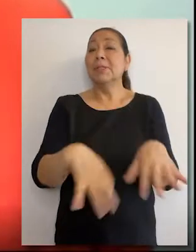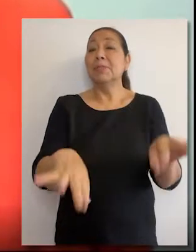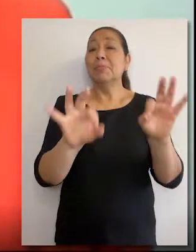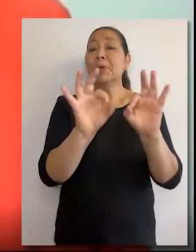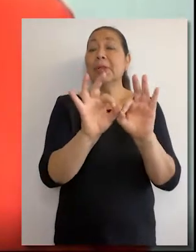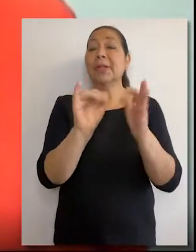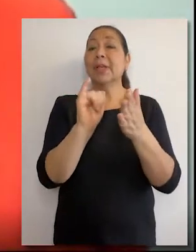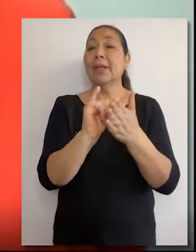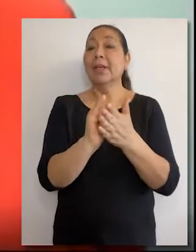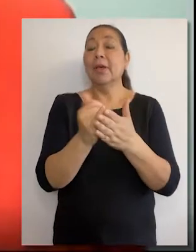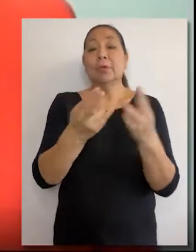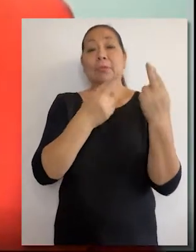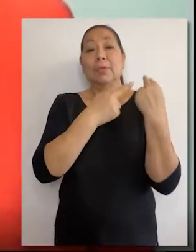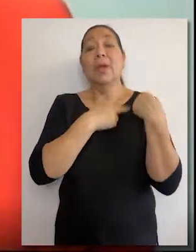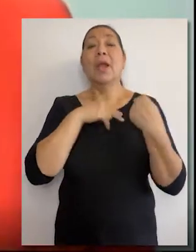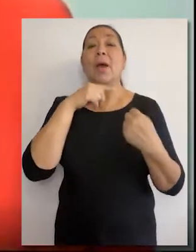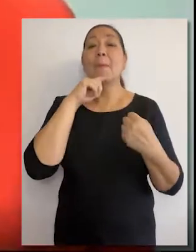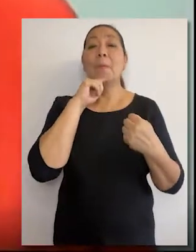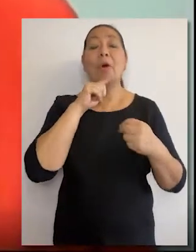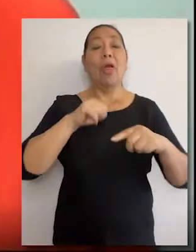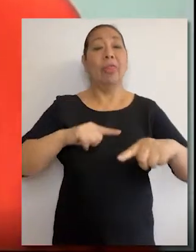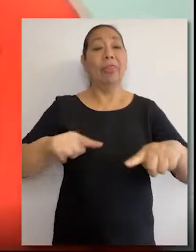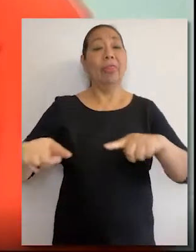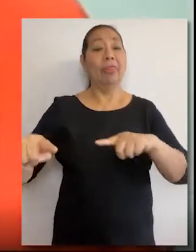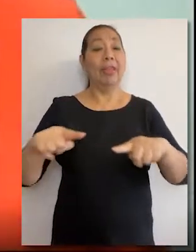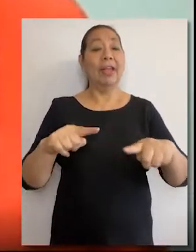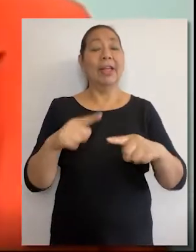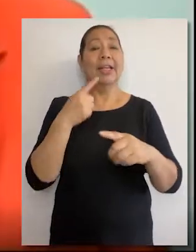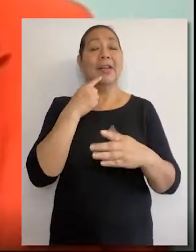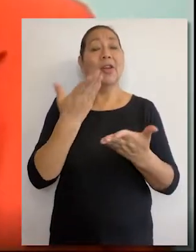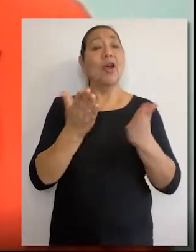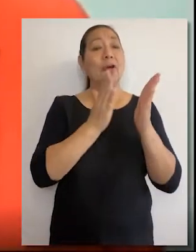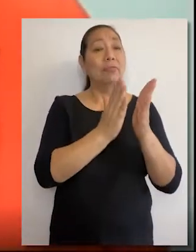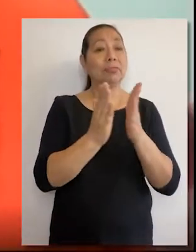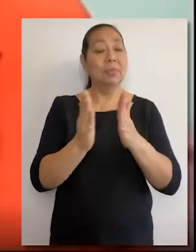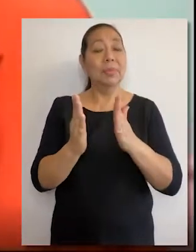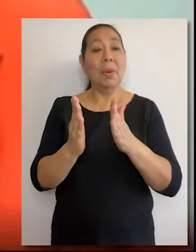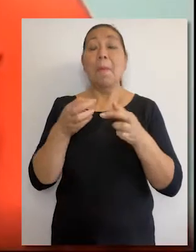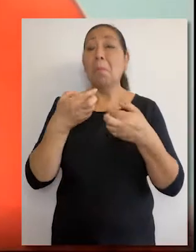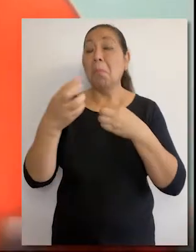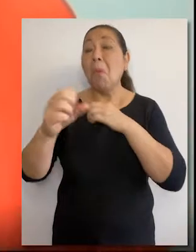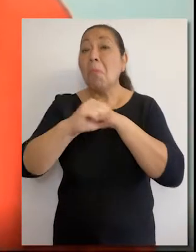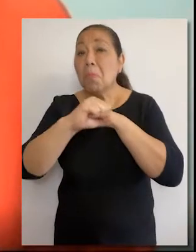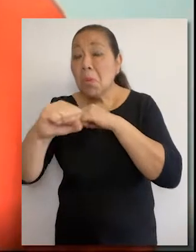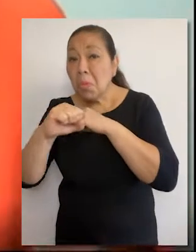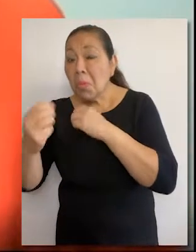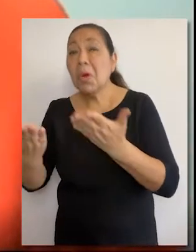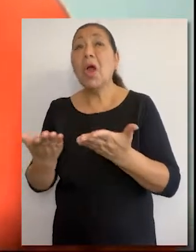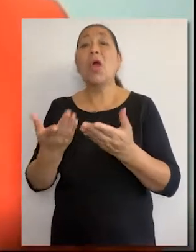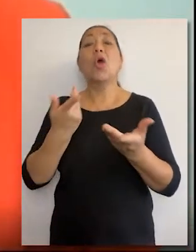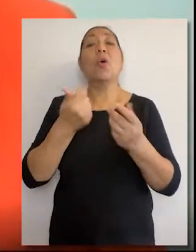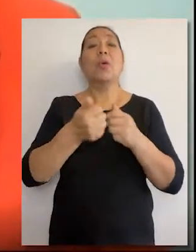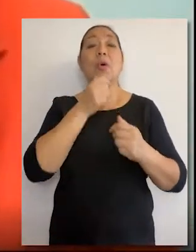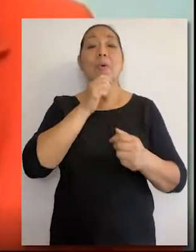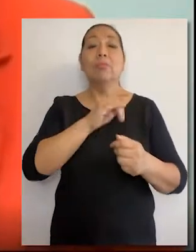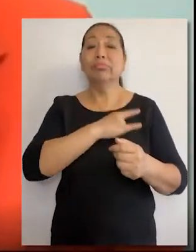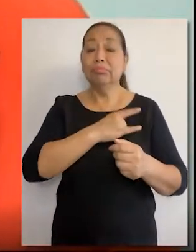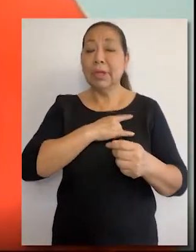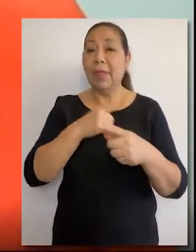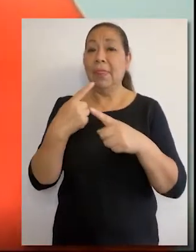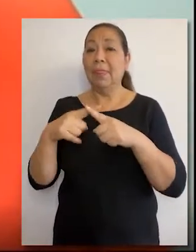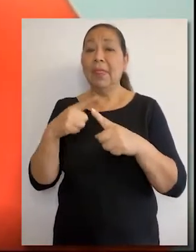creciente que viene asumiendo la mujer en la dirección y gestión de las organizaciones públicas y privadas de nuestro país.